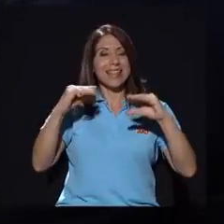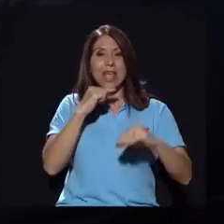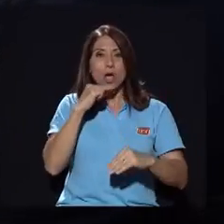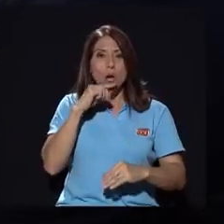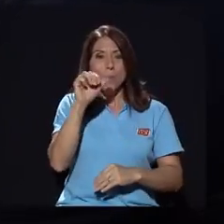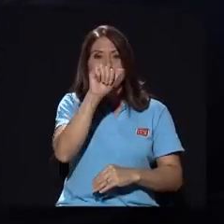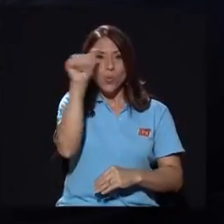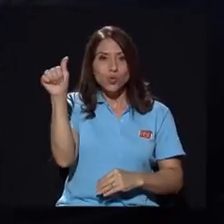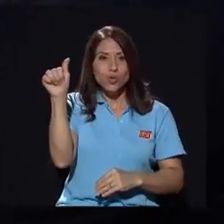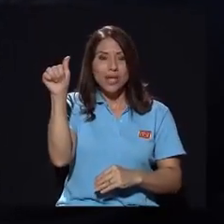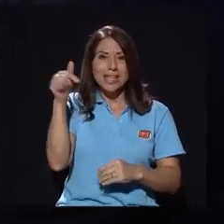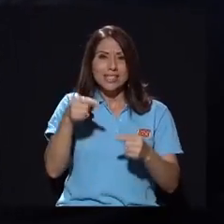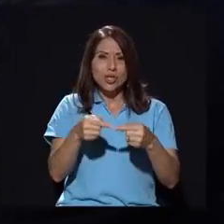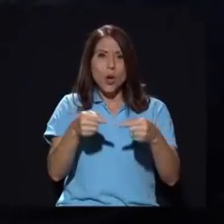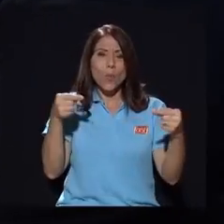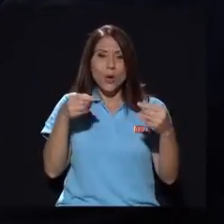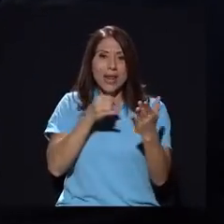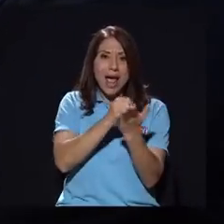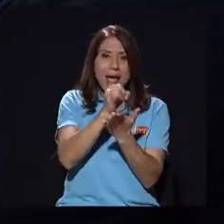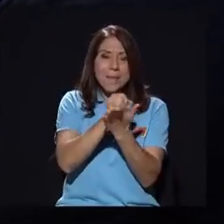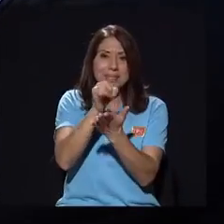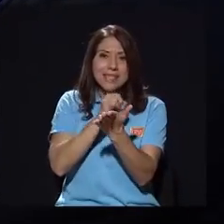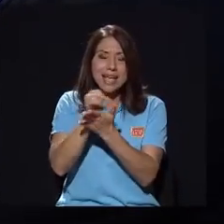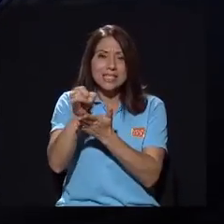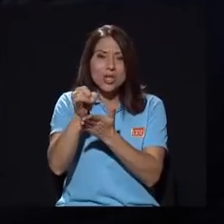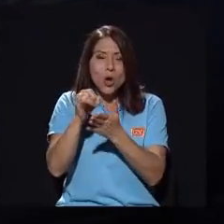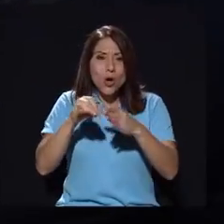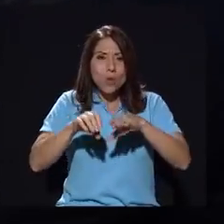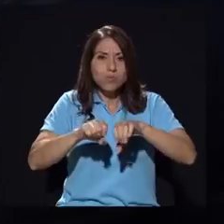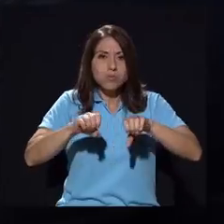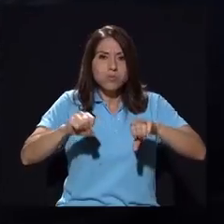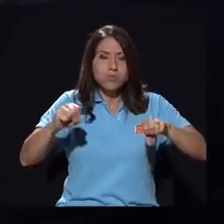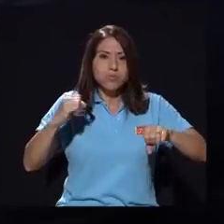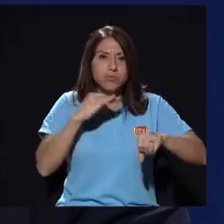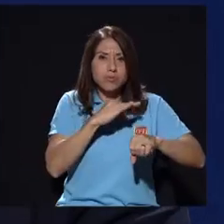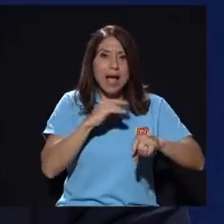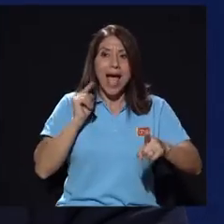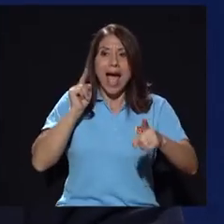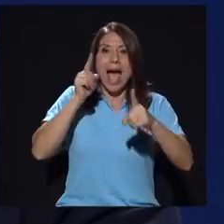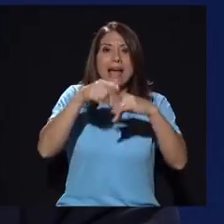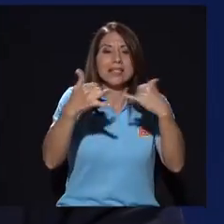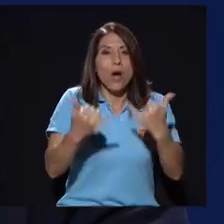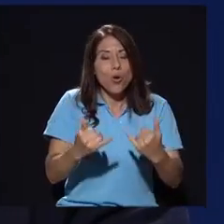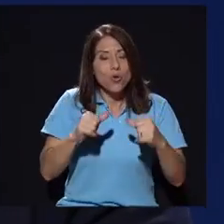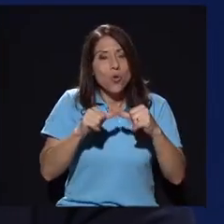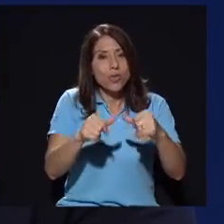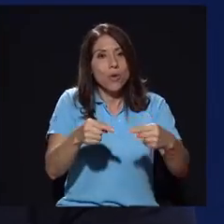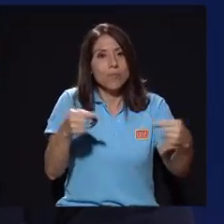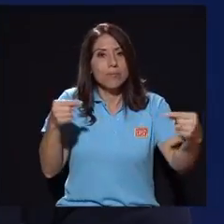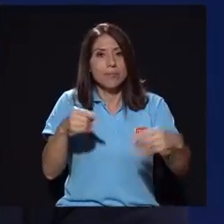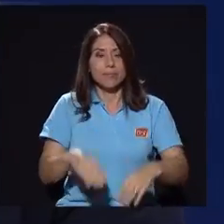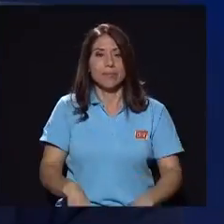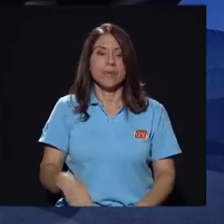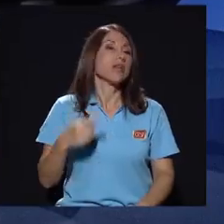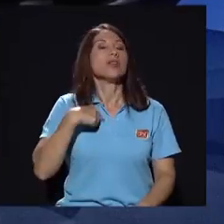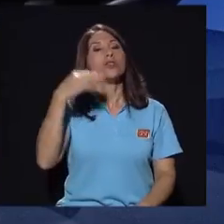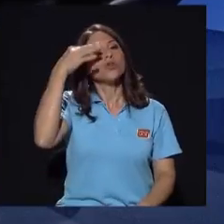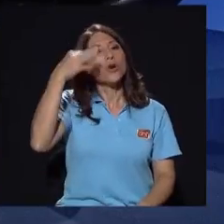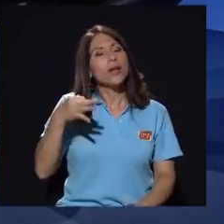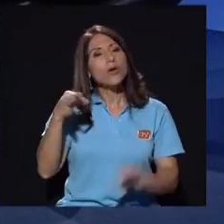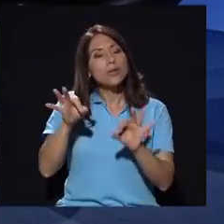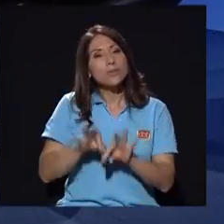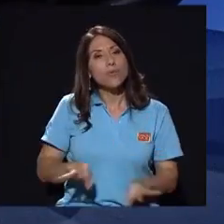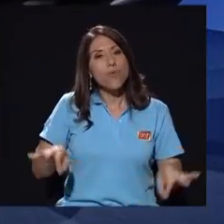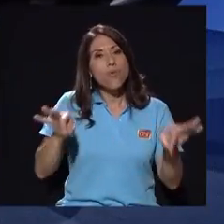PUSC se oponía a una investigación de un posible caso de corrupción que al día de hoy se siguen oponiendo. Yo creo que es fundamental lo